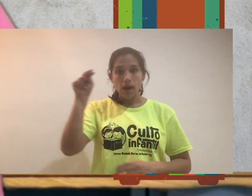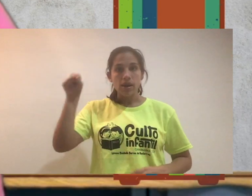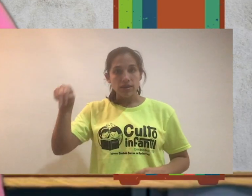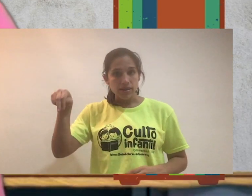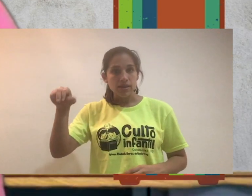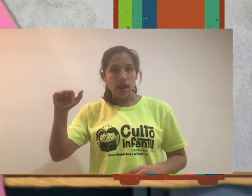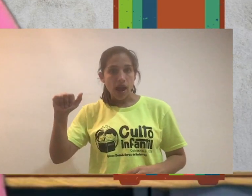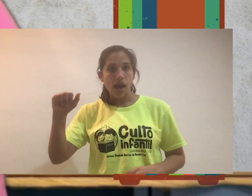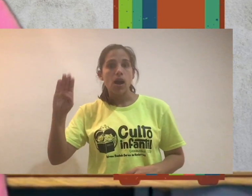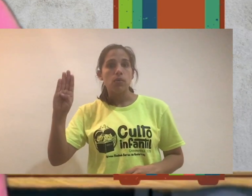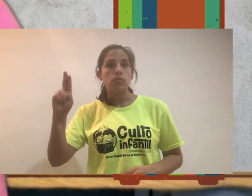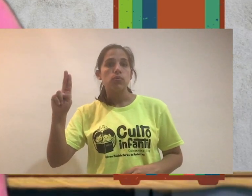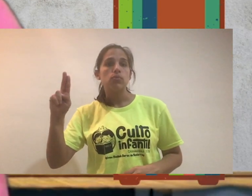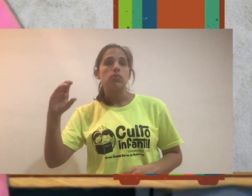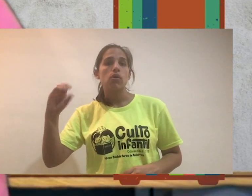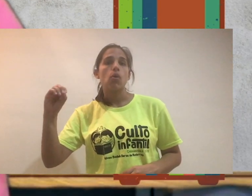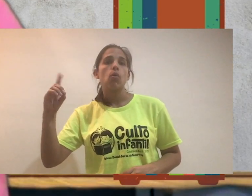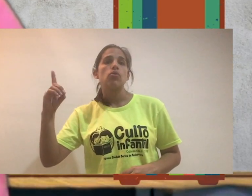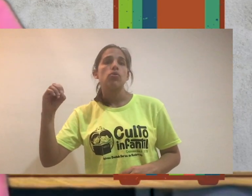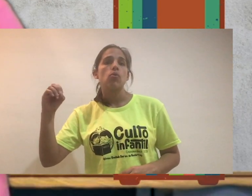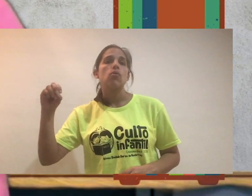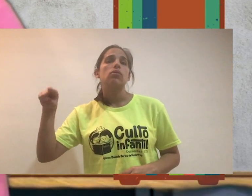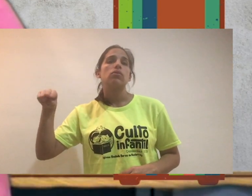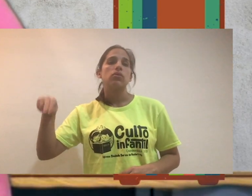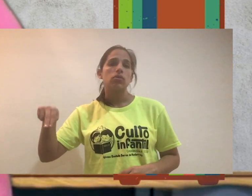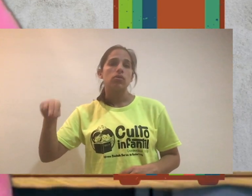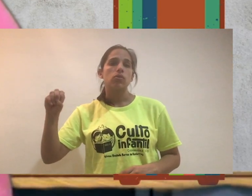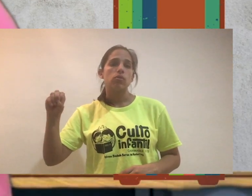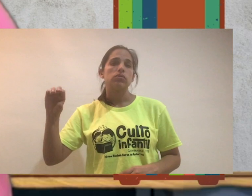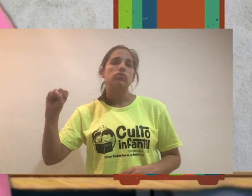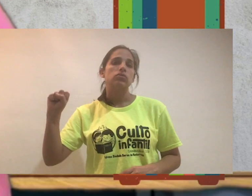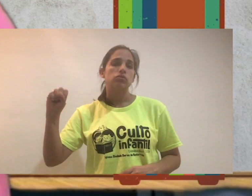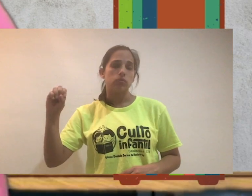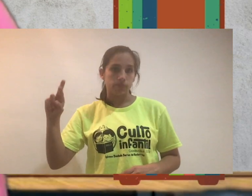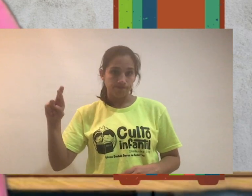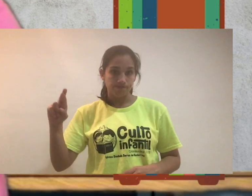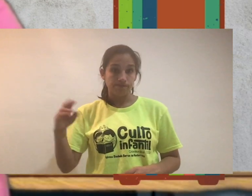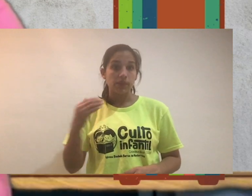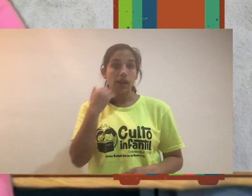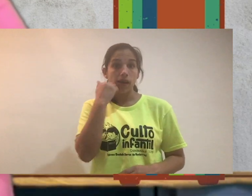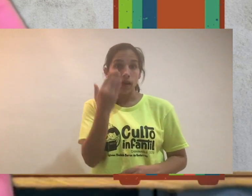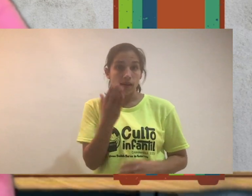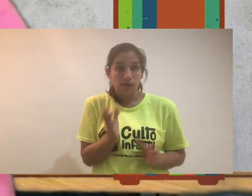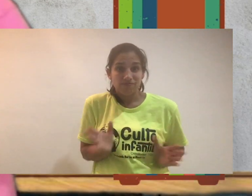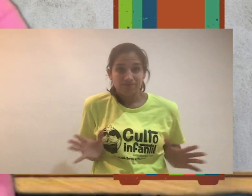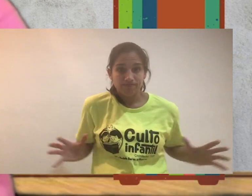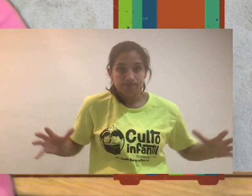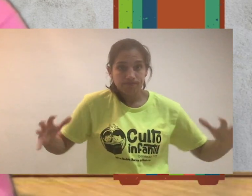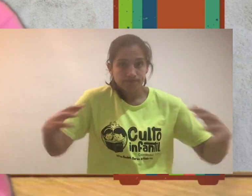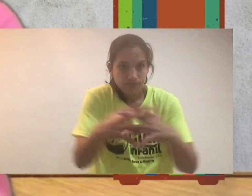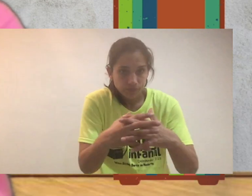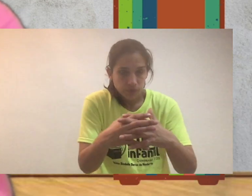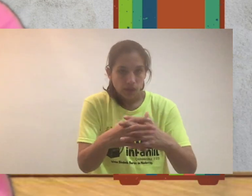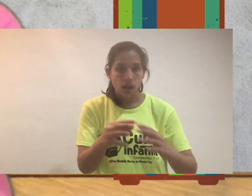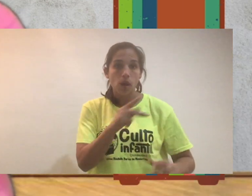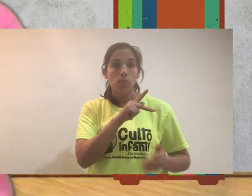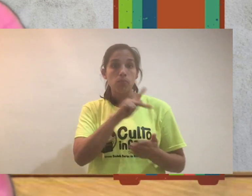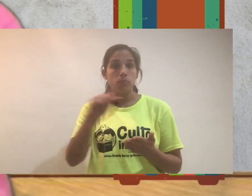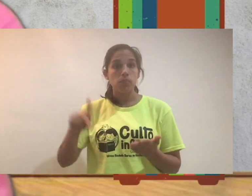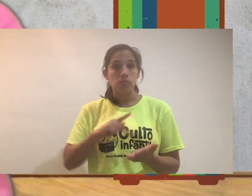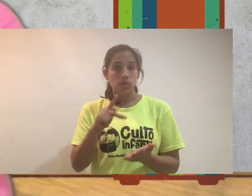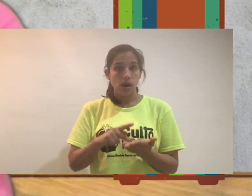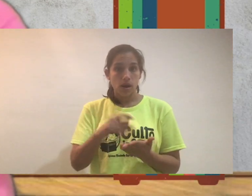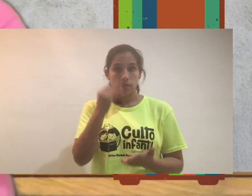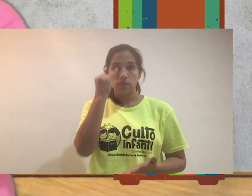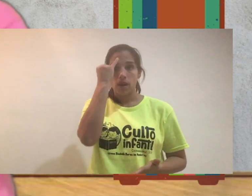Nabucodonosor. Él quería sitiar al pueblo de Jerusalén. Sitear quiere decir que la